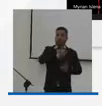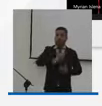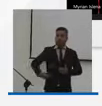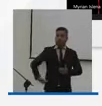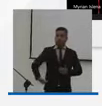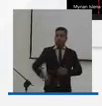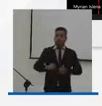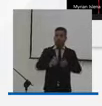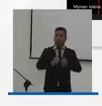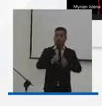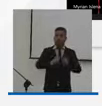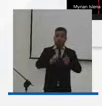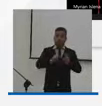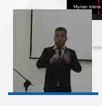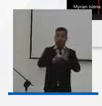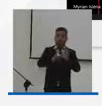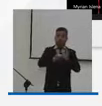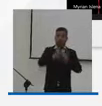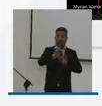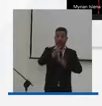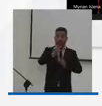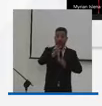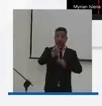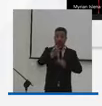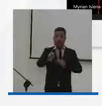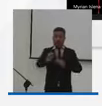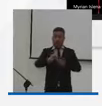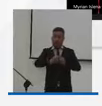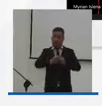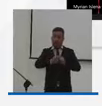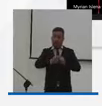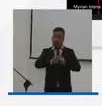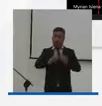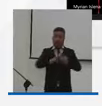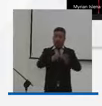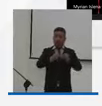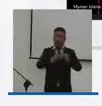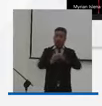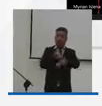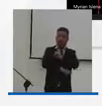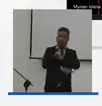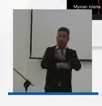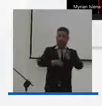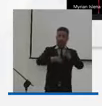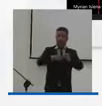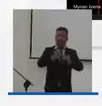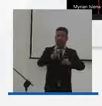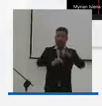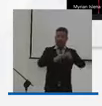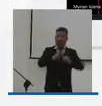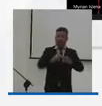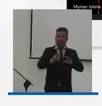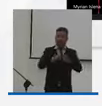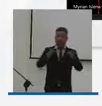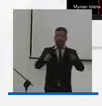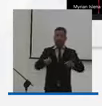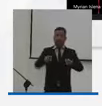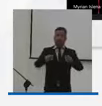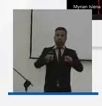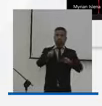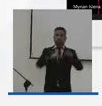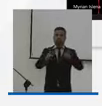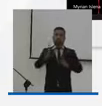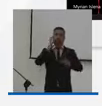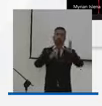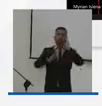La modificación del artículo 380 del Código Penal y la creación del tribunal